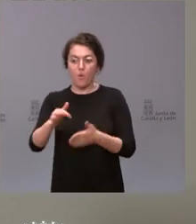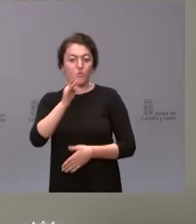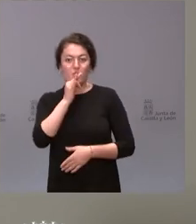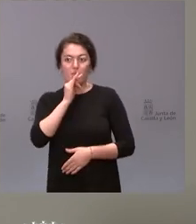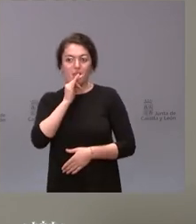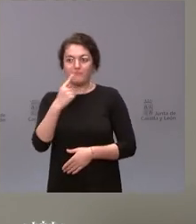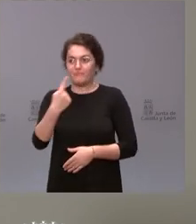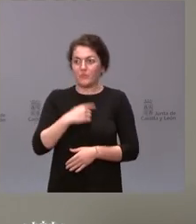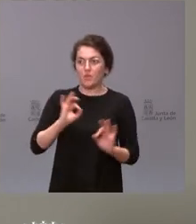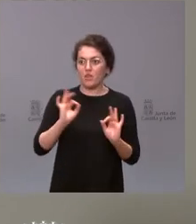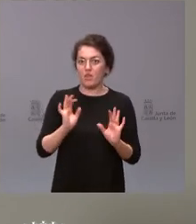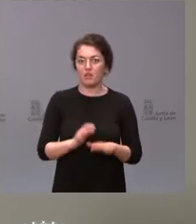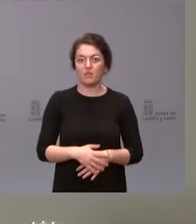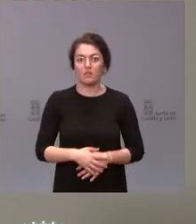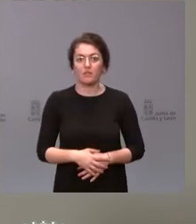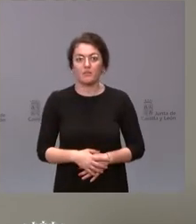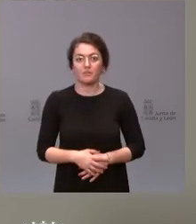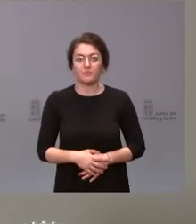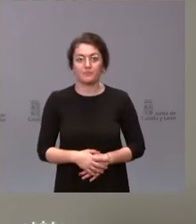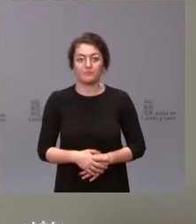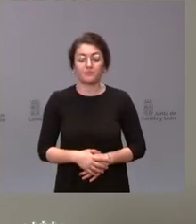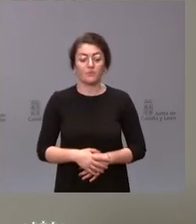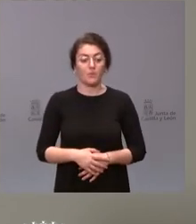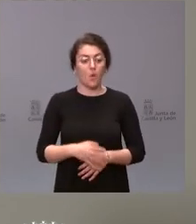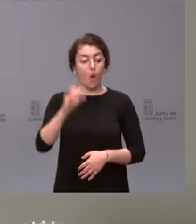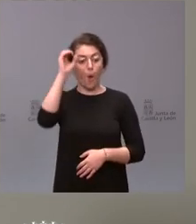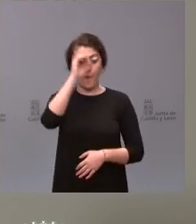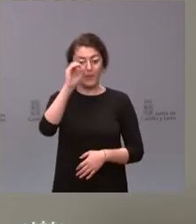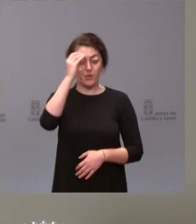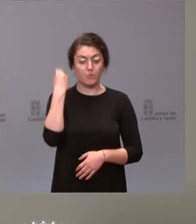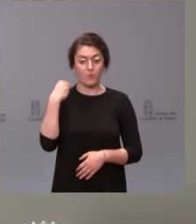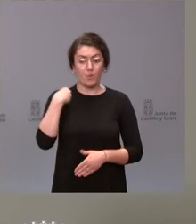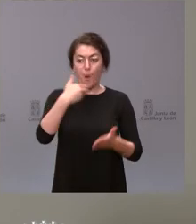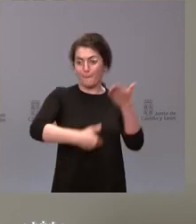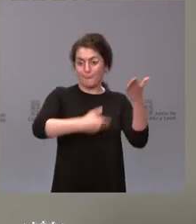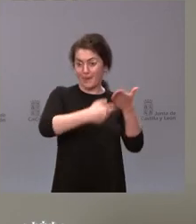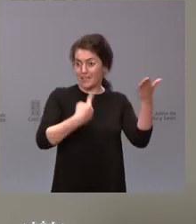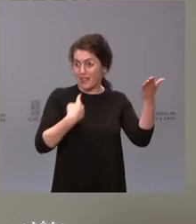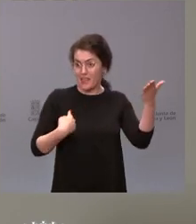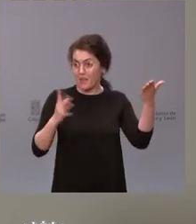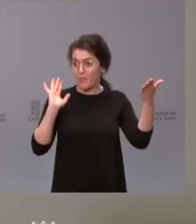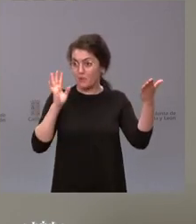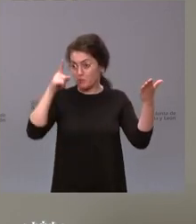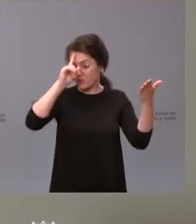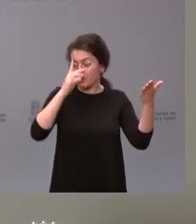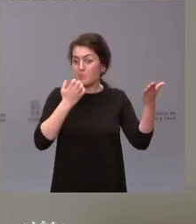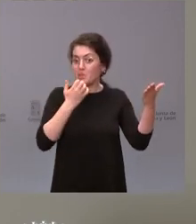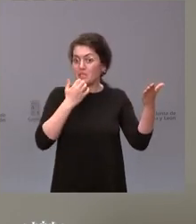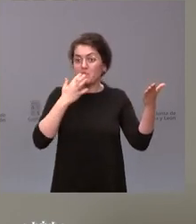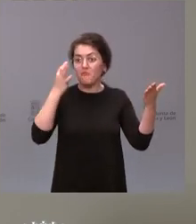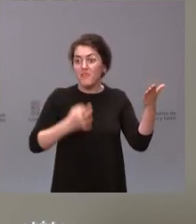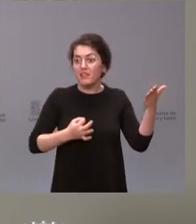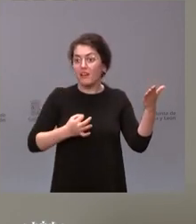que podamos derivar de lo que se ha visto en la prensa pero tampoco sabemos si esa noticia de prensa es cierta o en qué medida